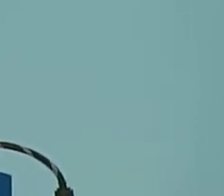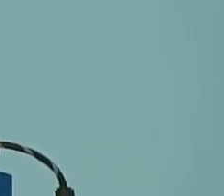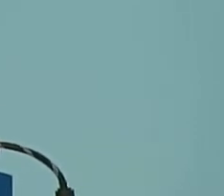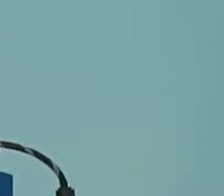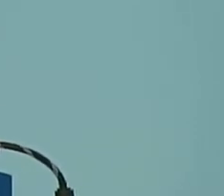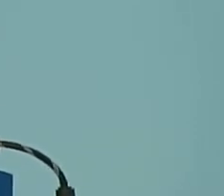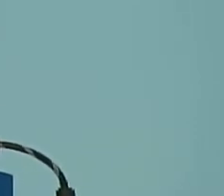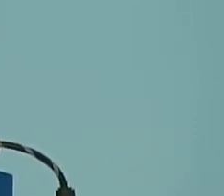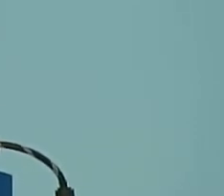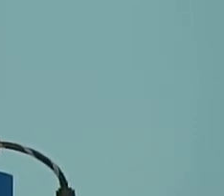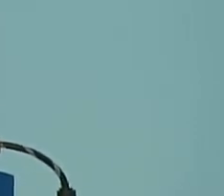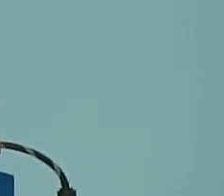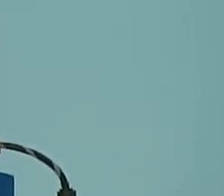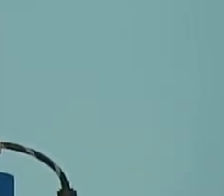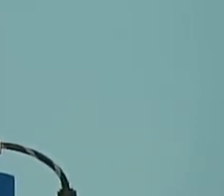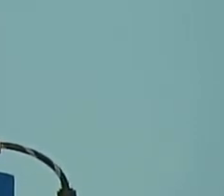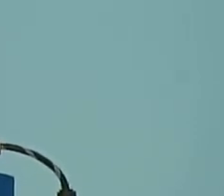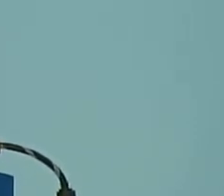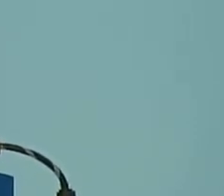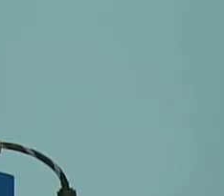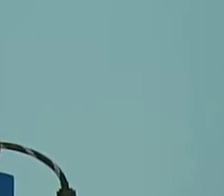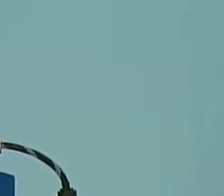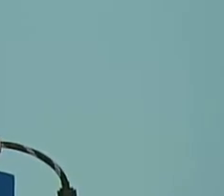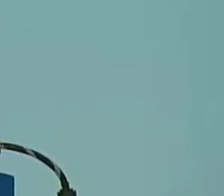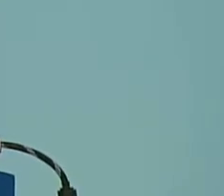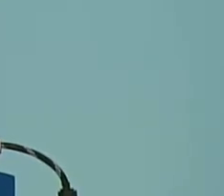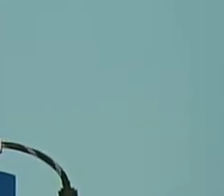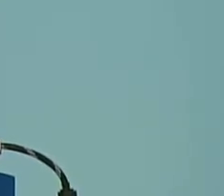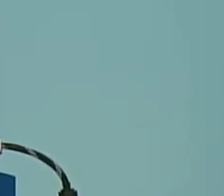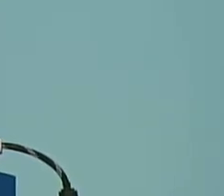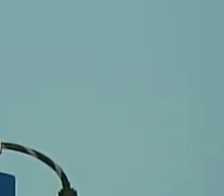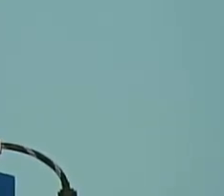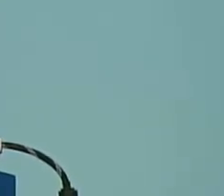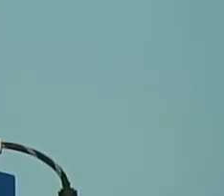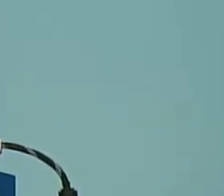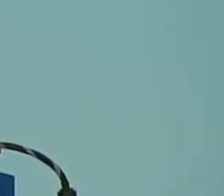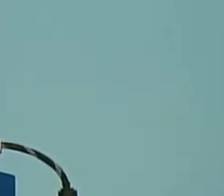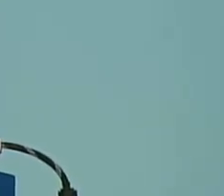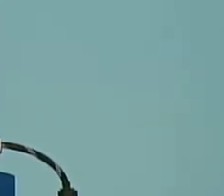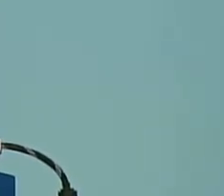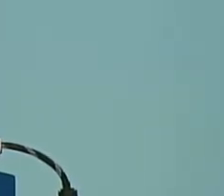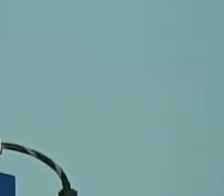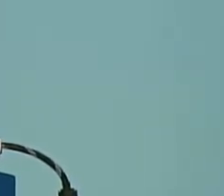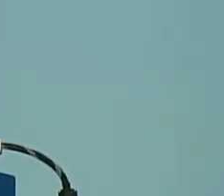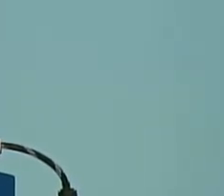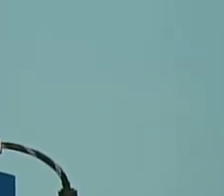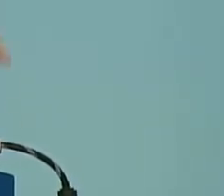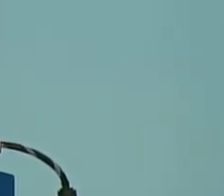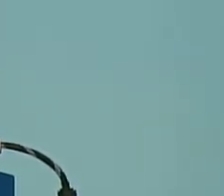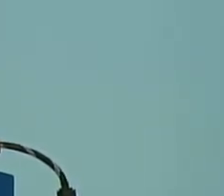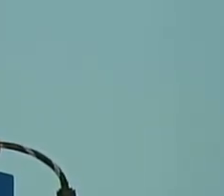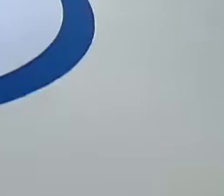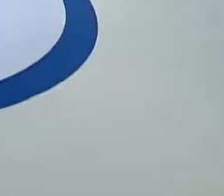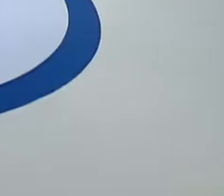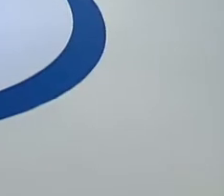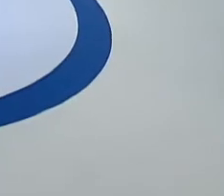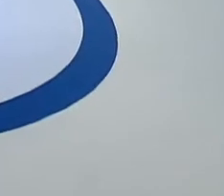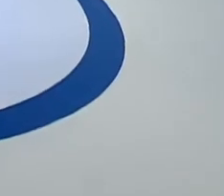conferencia magistral titulada Política de Espectro, Nuevo Modelo de Espectro y Plan Maestro. Bienvenido, director.